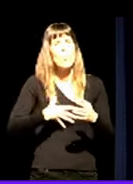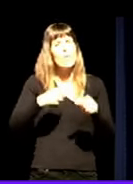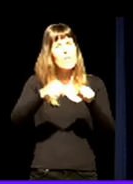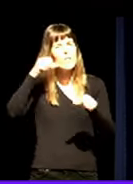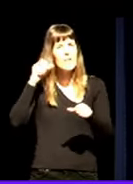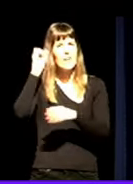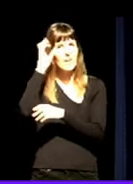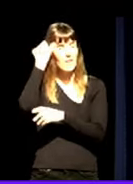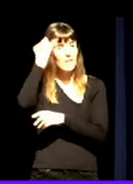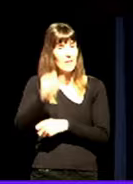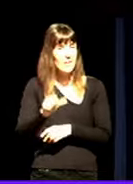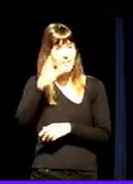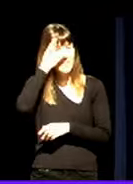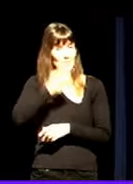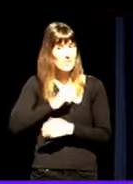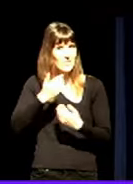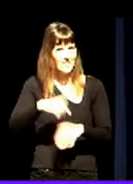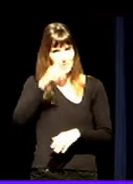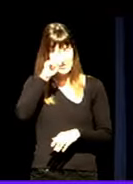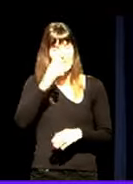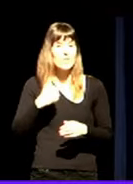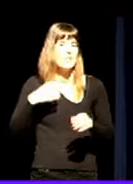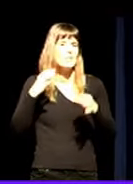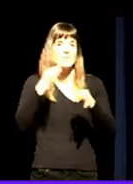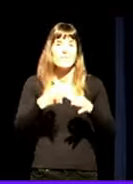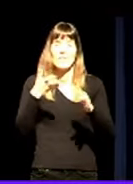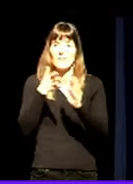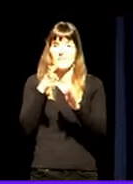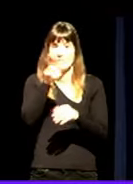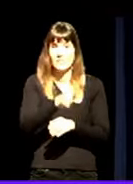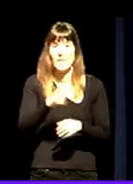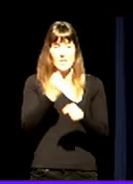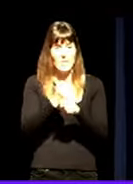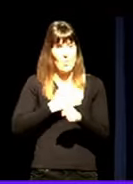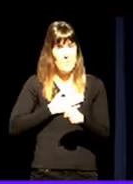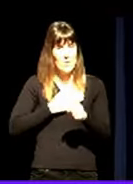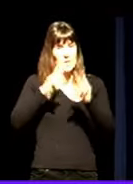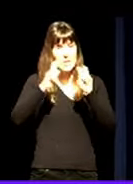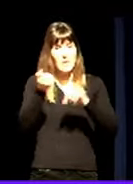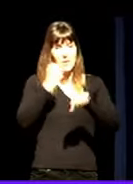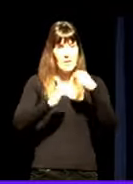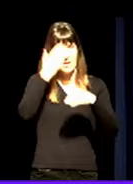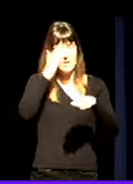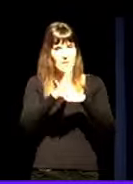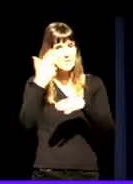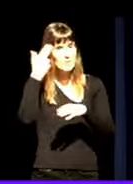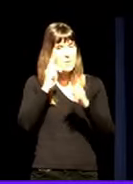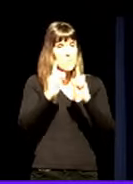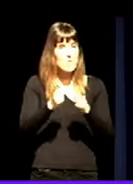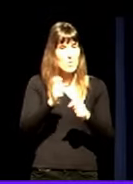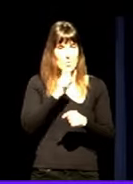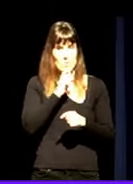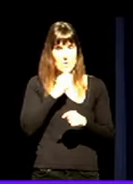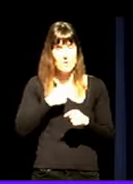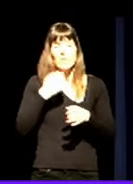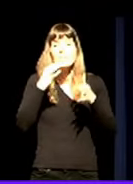Baturion, dutzen berlari ere K ed uten got Tamamio